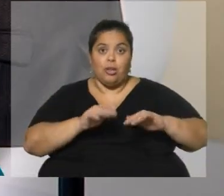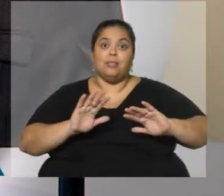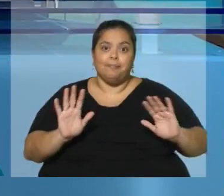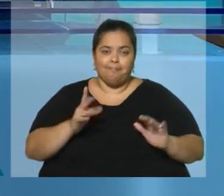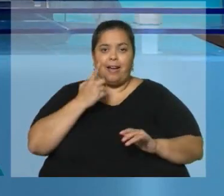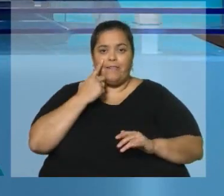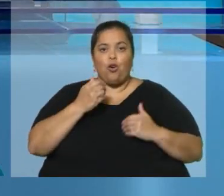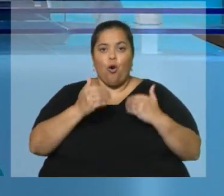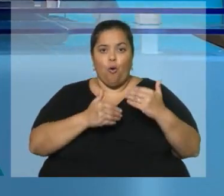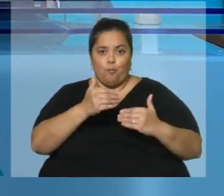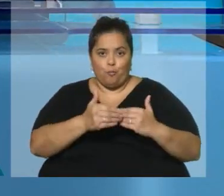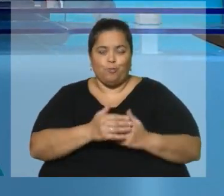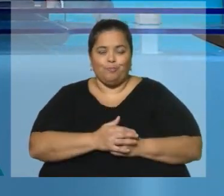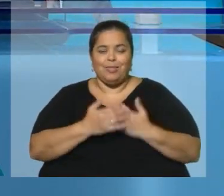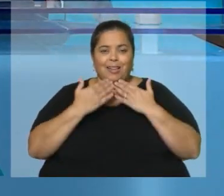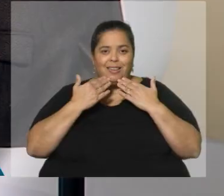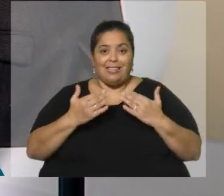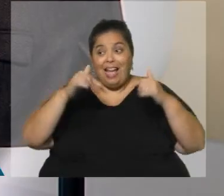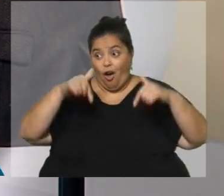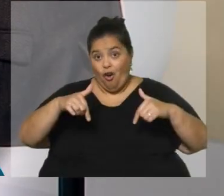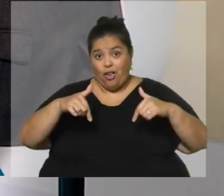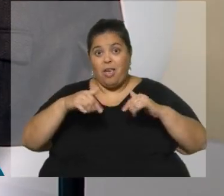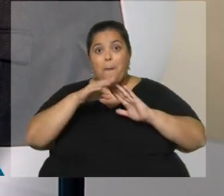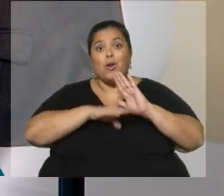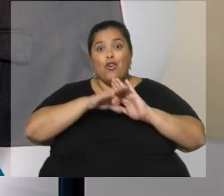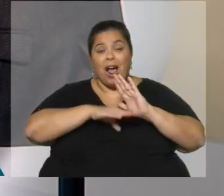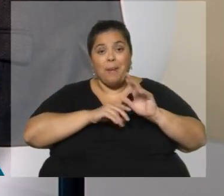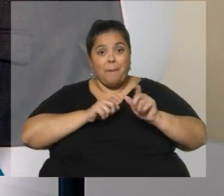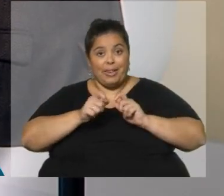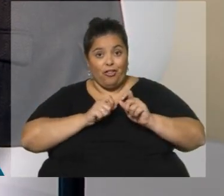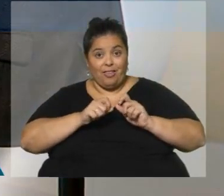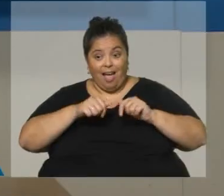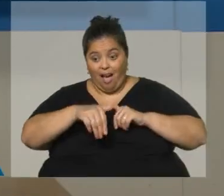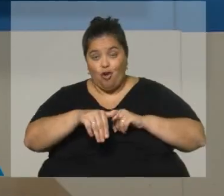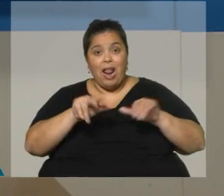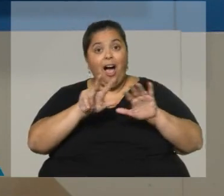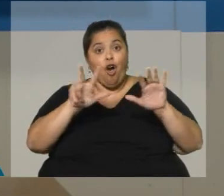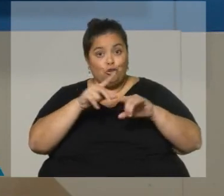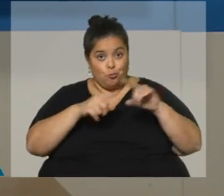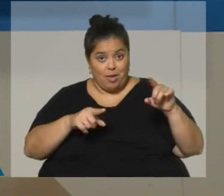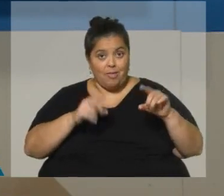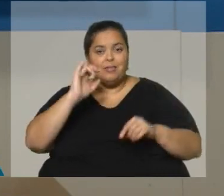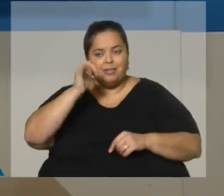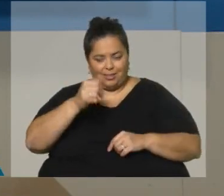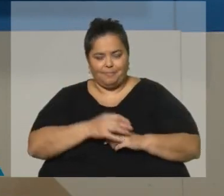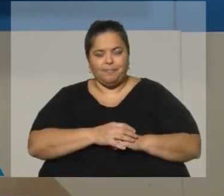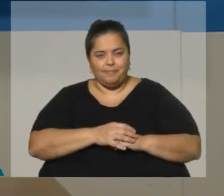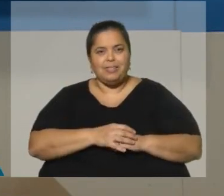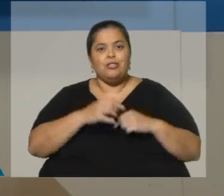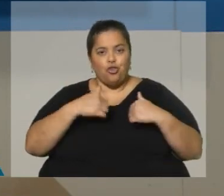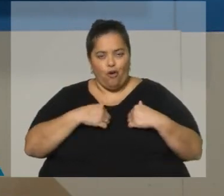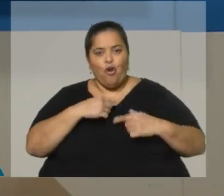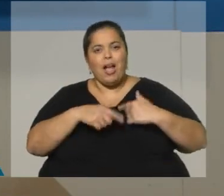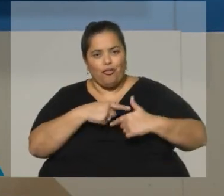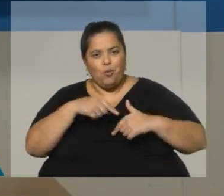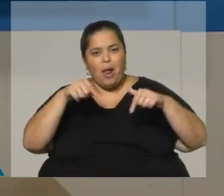Gracias, Alfonso. Hoy tenemos periodistas, además, ¿no? Ahora a las 20 y 30. Sí, sí, tenemos una autoridad de agenda. Y yo, entre otras cosas, voy a seguir con